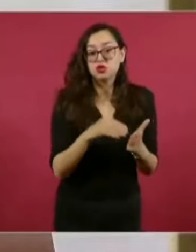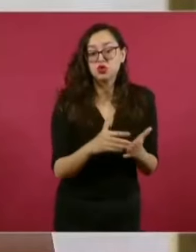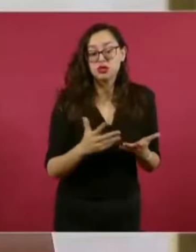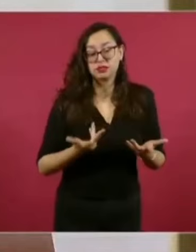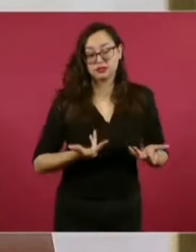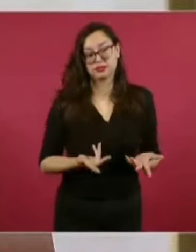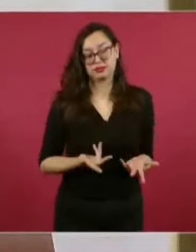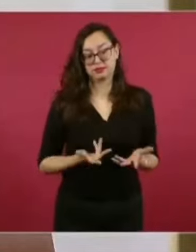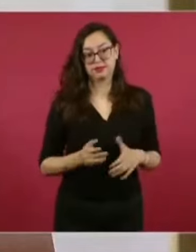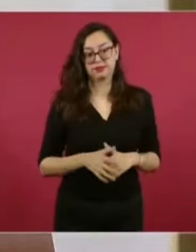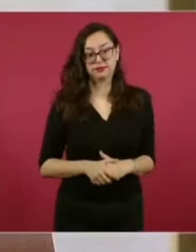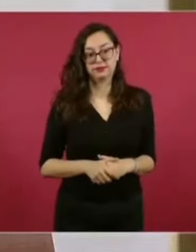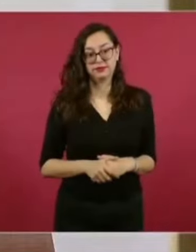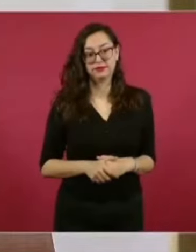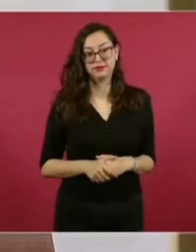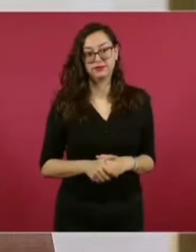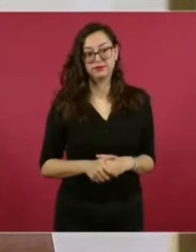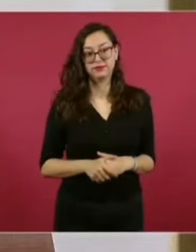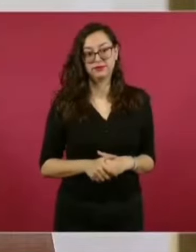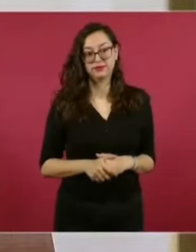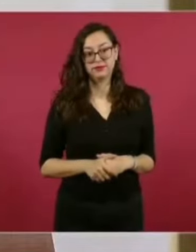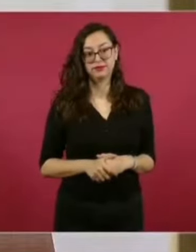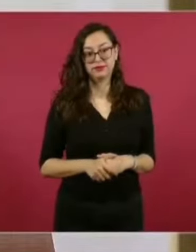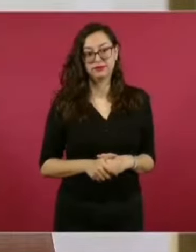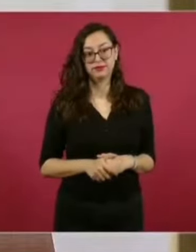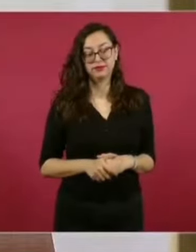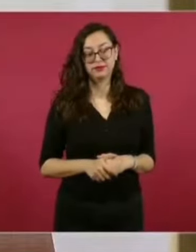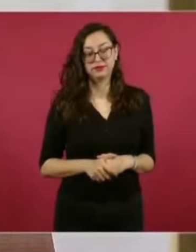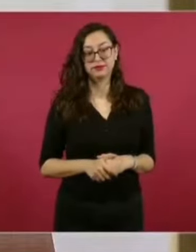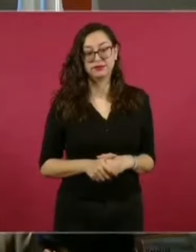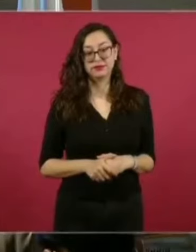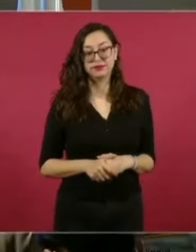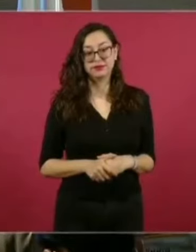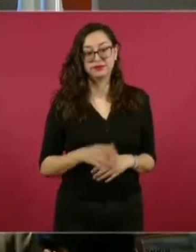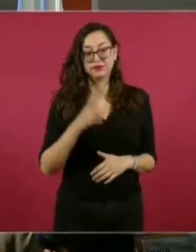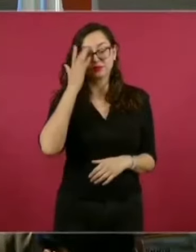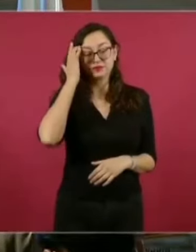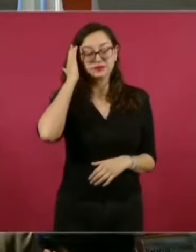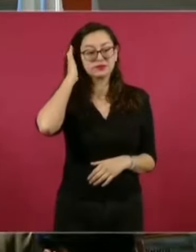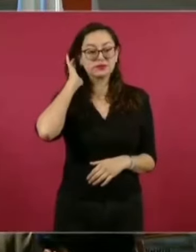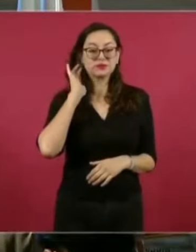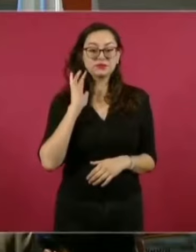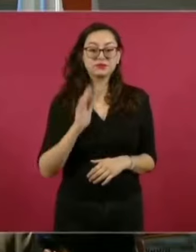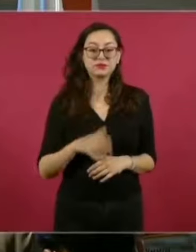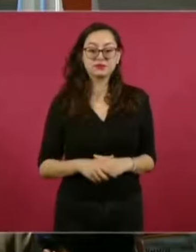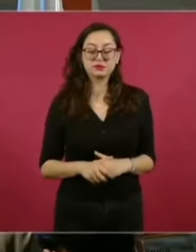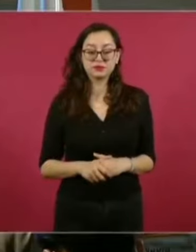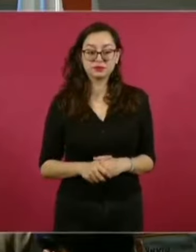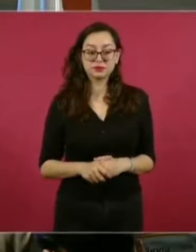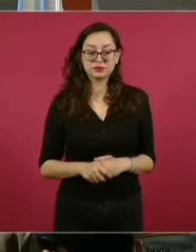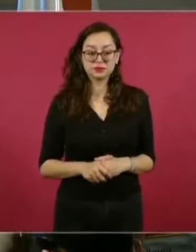y tres años después,